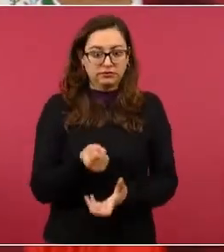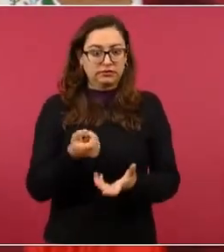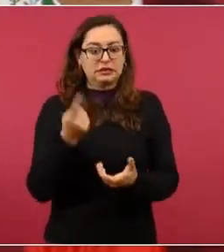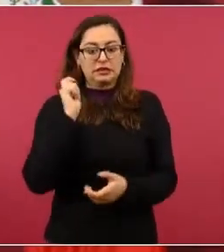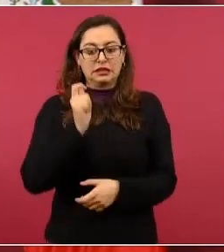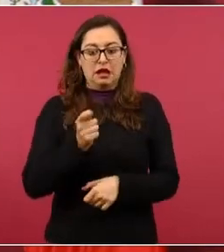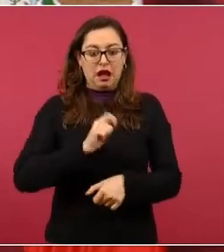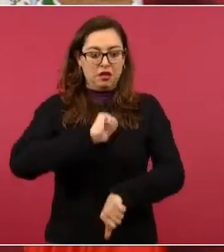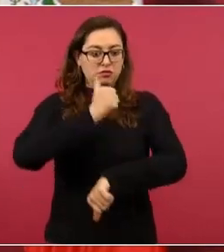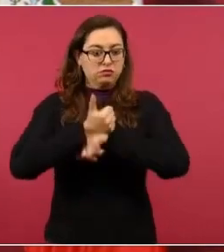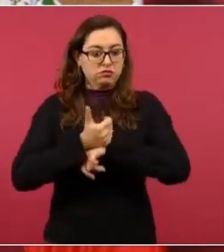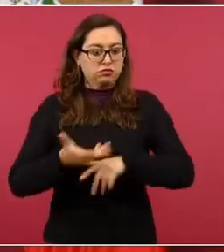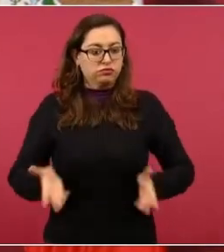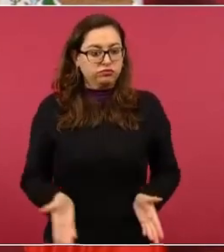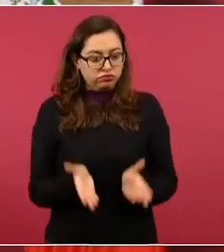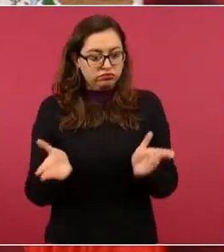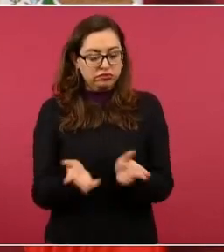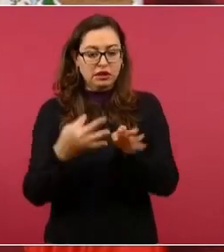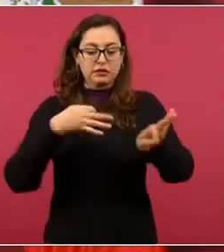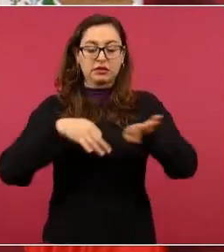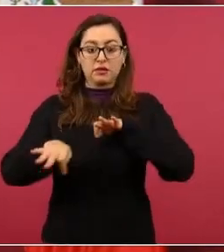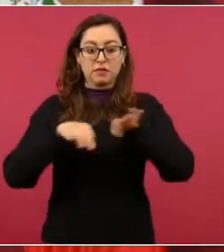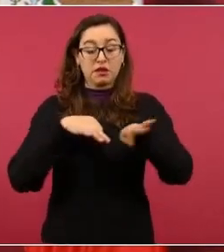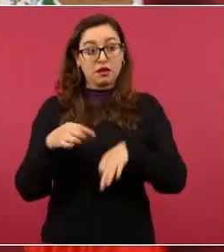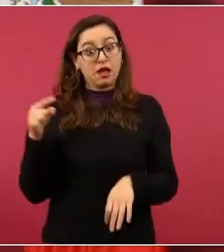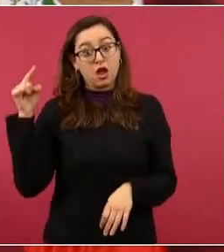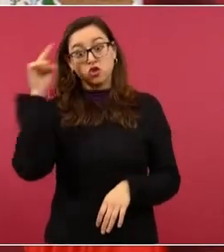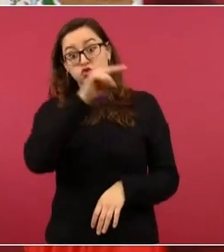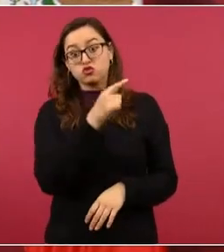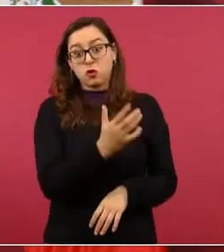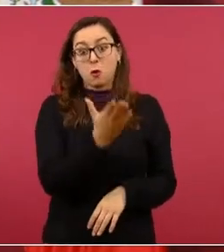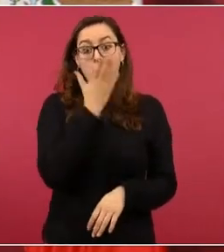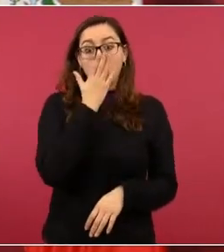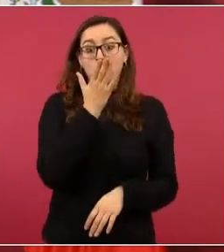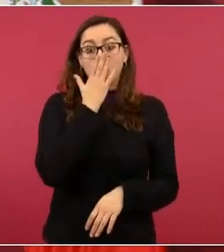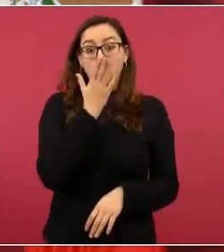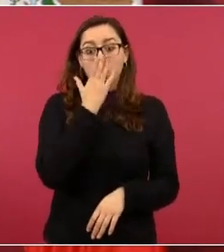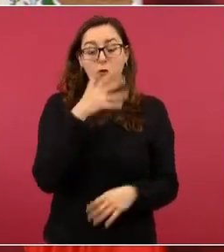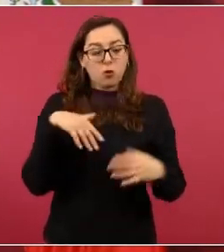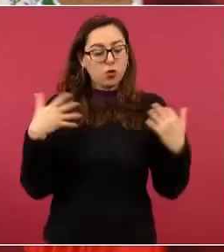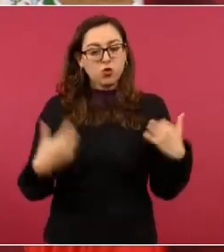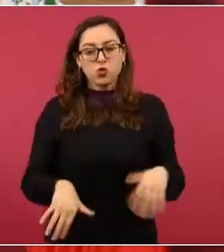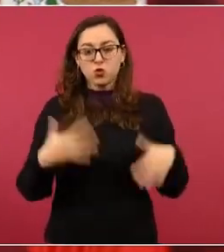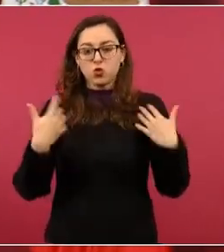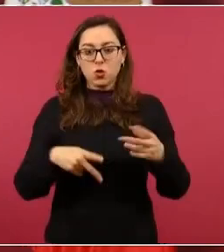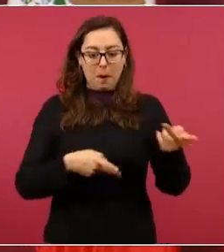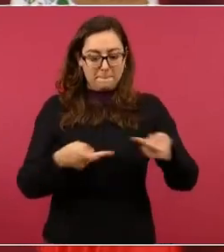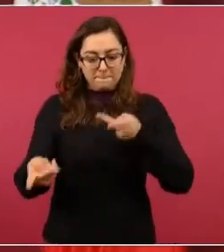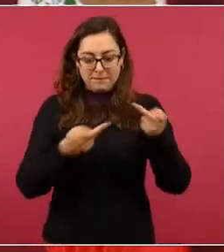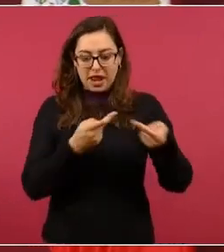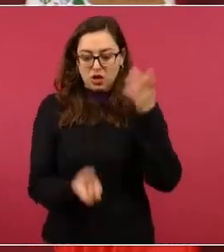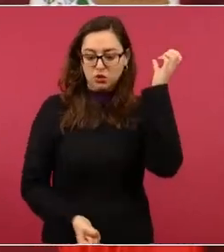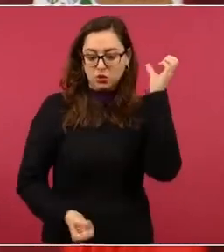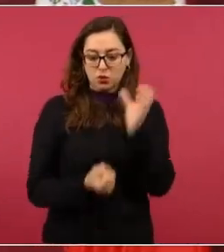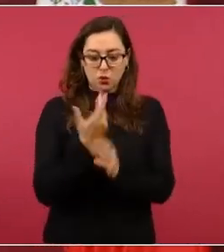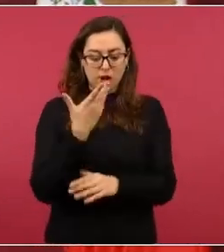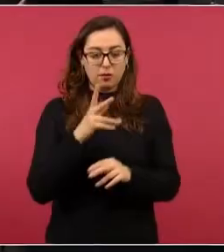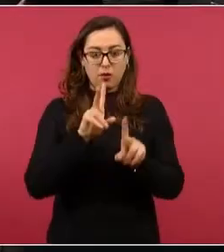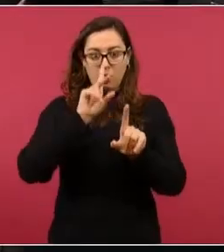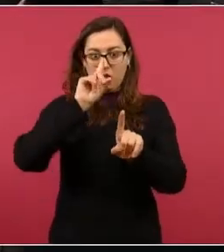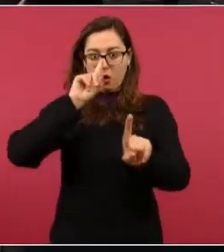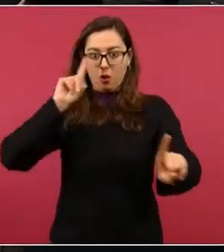Sonora es reconvertir toda la industria automotriz,